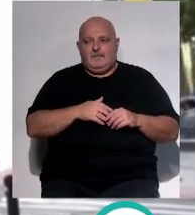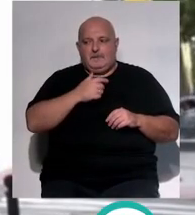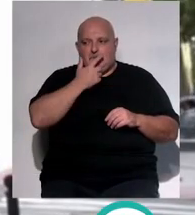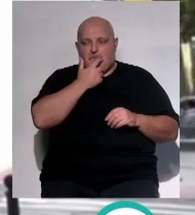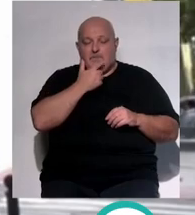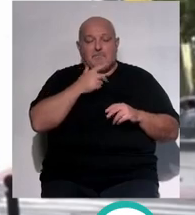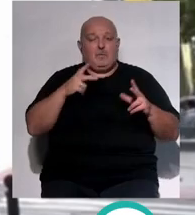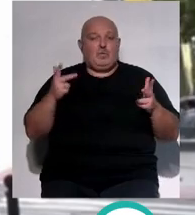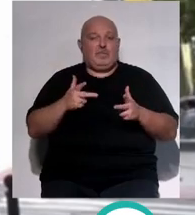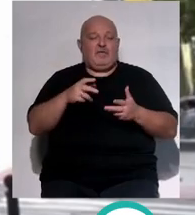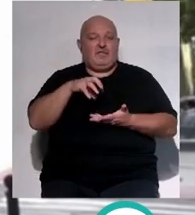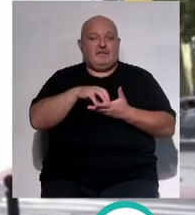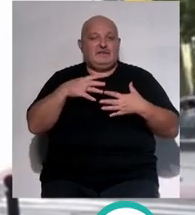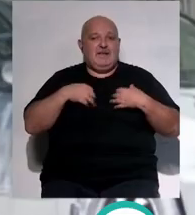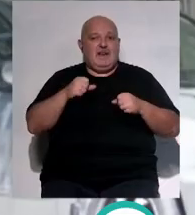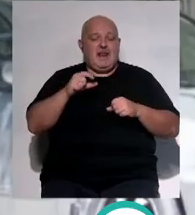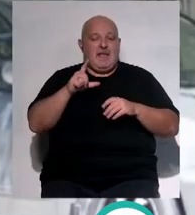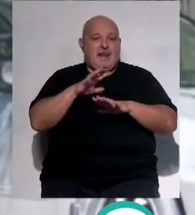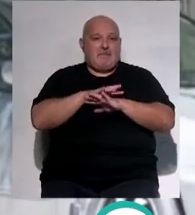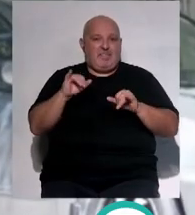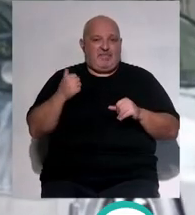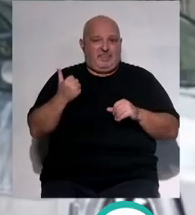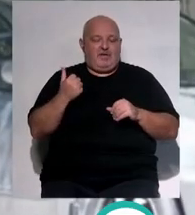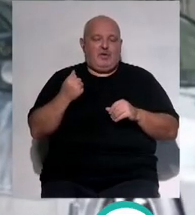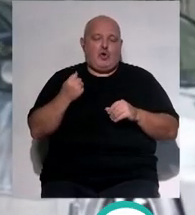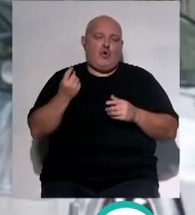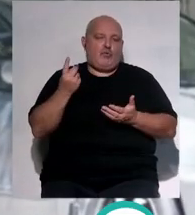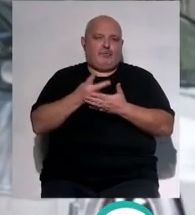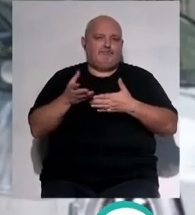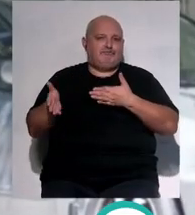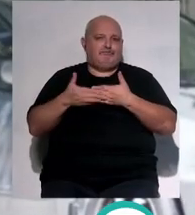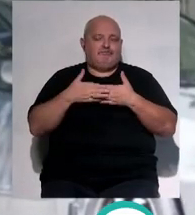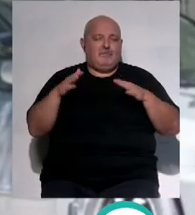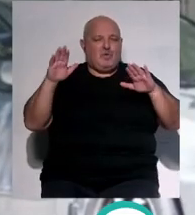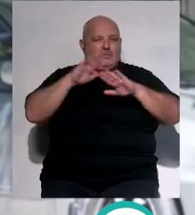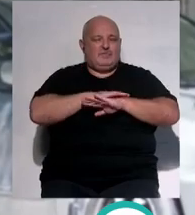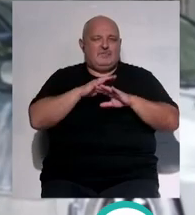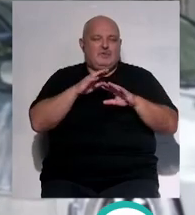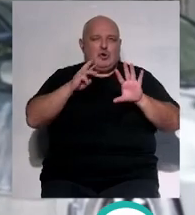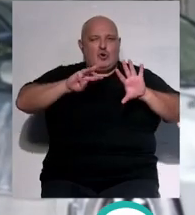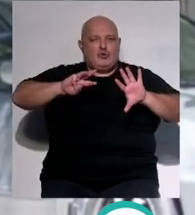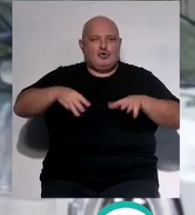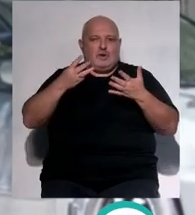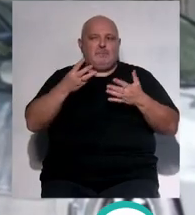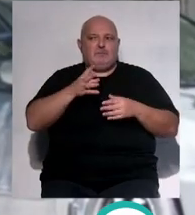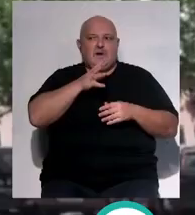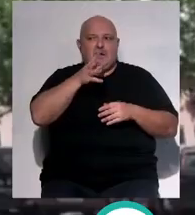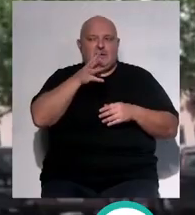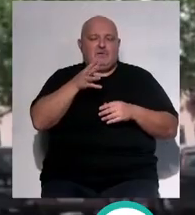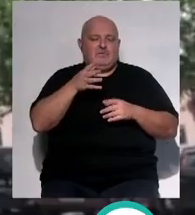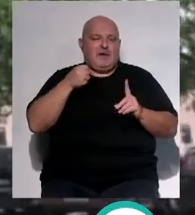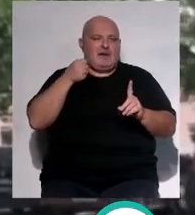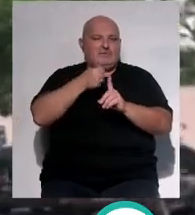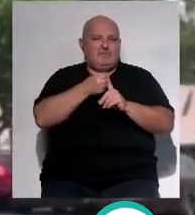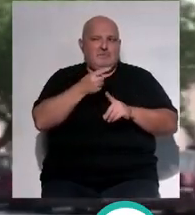las urgencias del centro de salud de La Paz han tenido que cerrarse por la noche durante ocho horas a causa de una